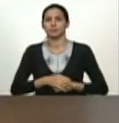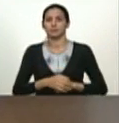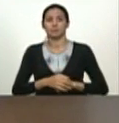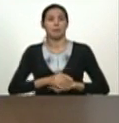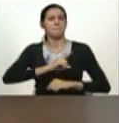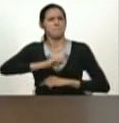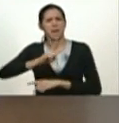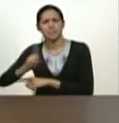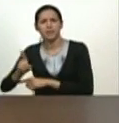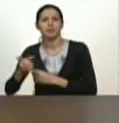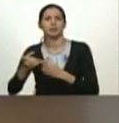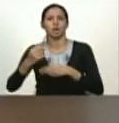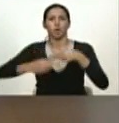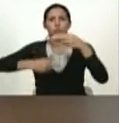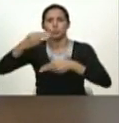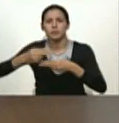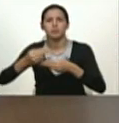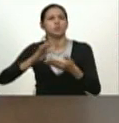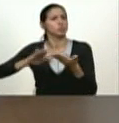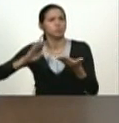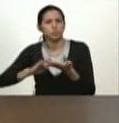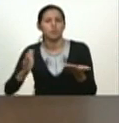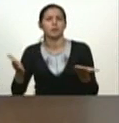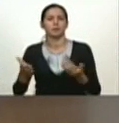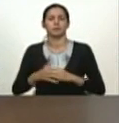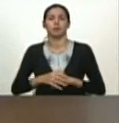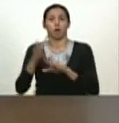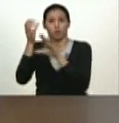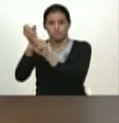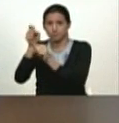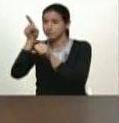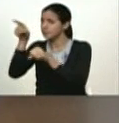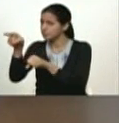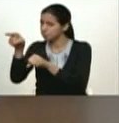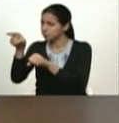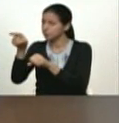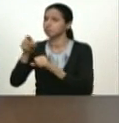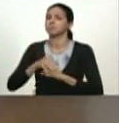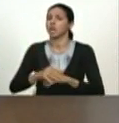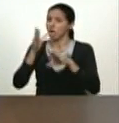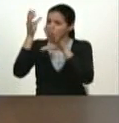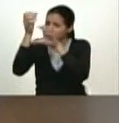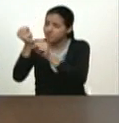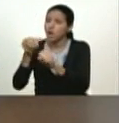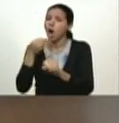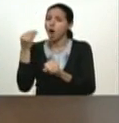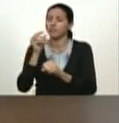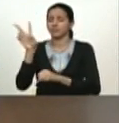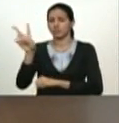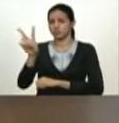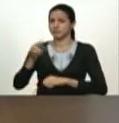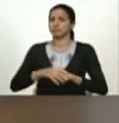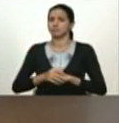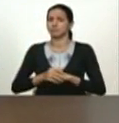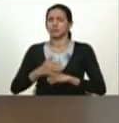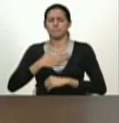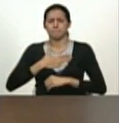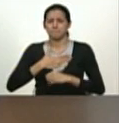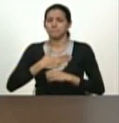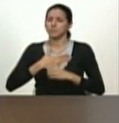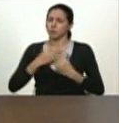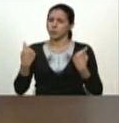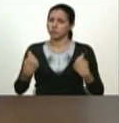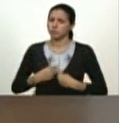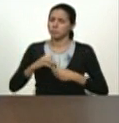construir a resolver los asuntos confío en ti Daniel confío en la juventud venezolana con mi alma confío en la